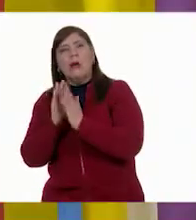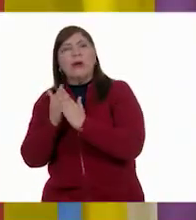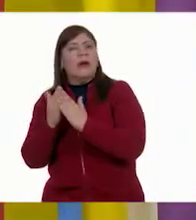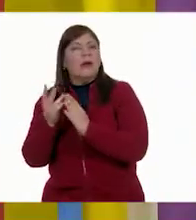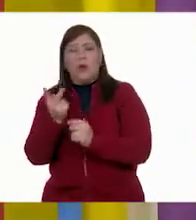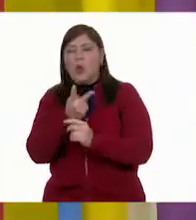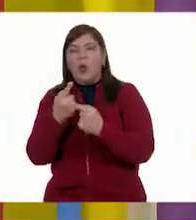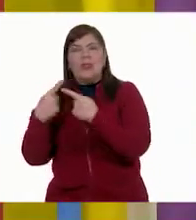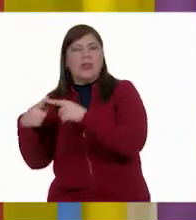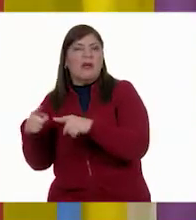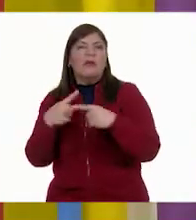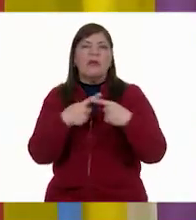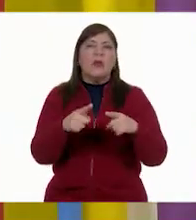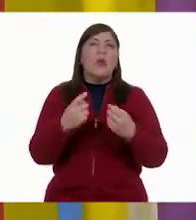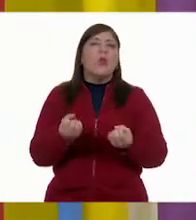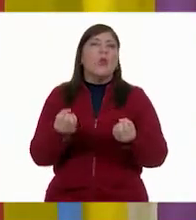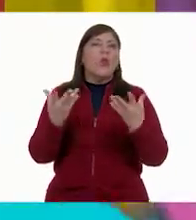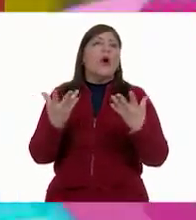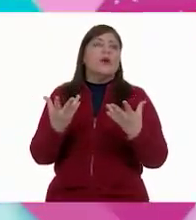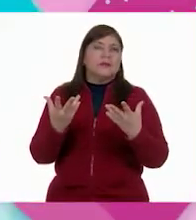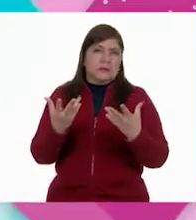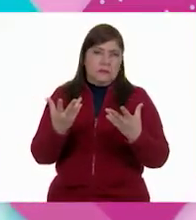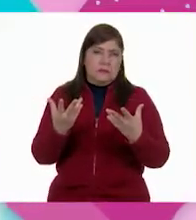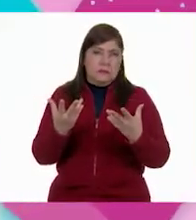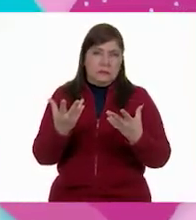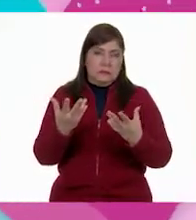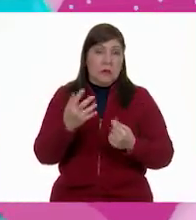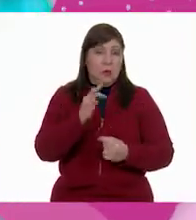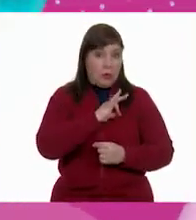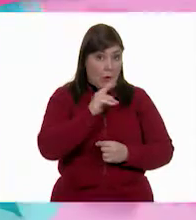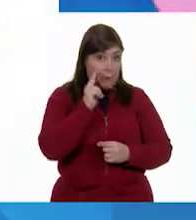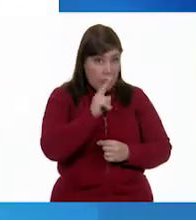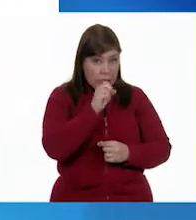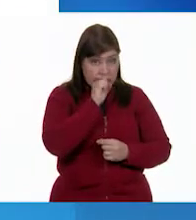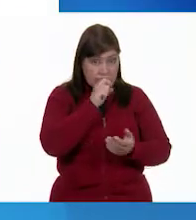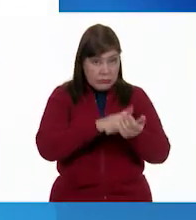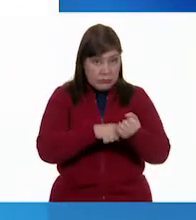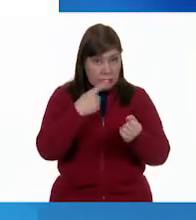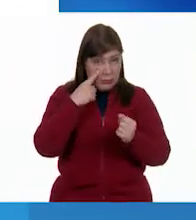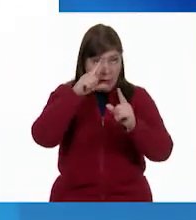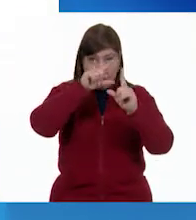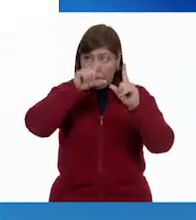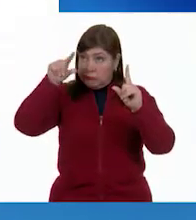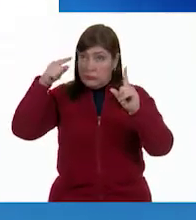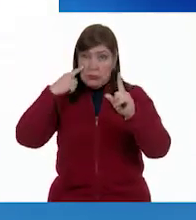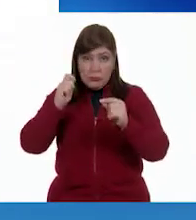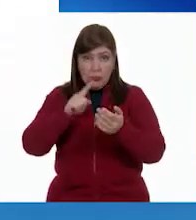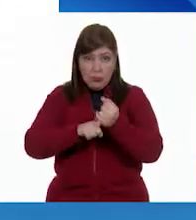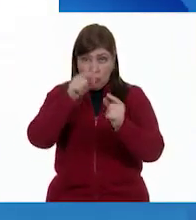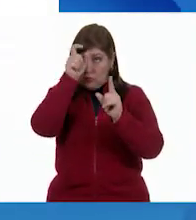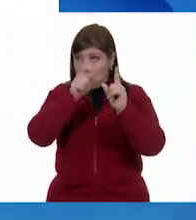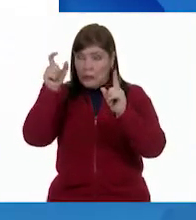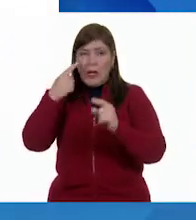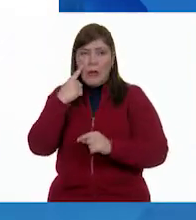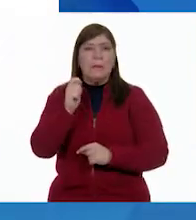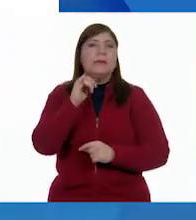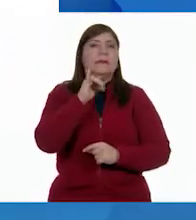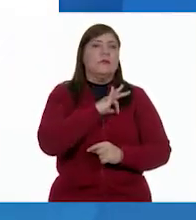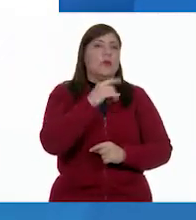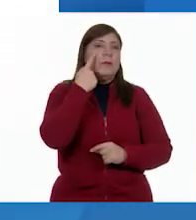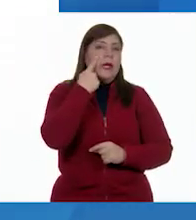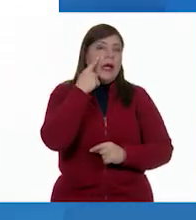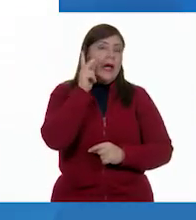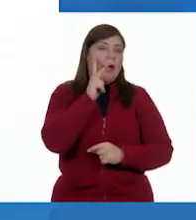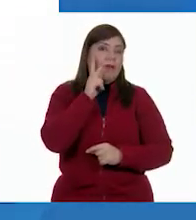¿Podemos ver esta información en nuestra gráfica de barras? ¿Sí? Ok. Vamos entonces a ver la familia.